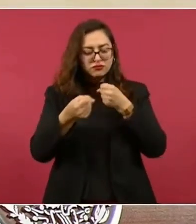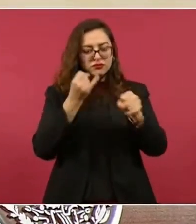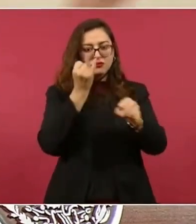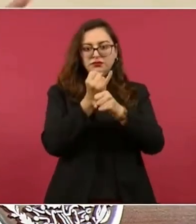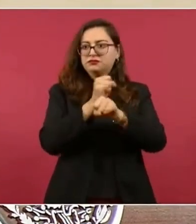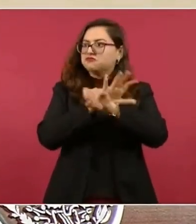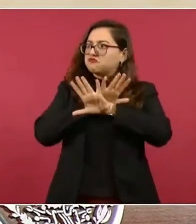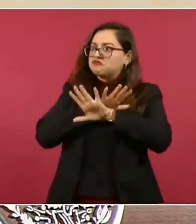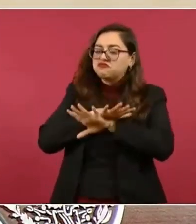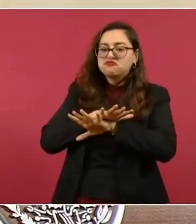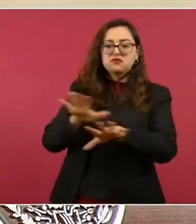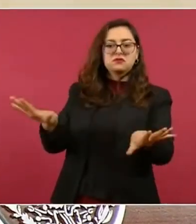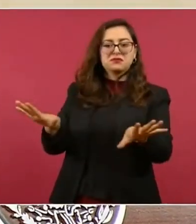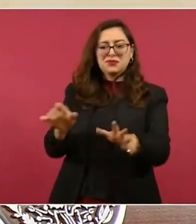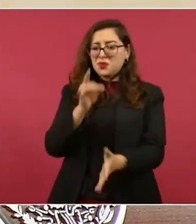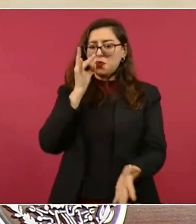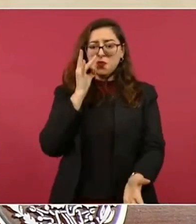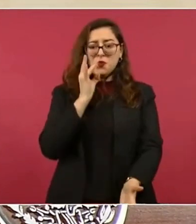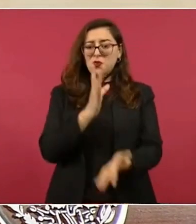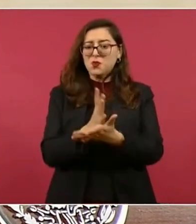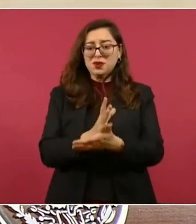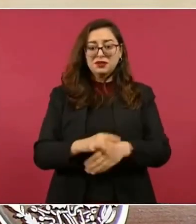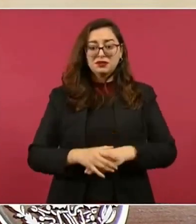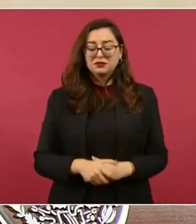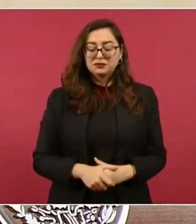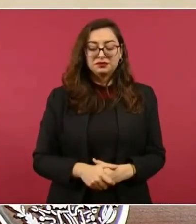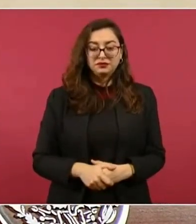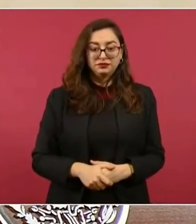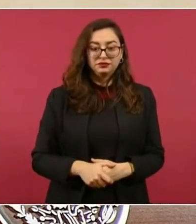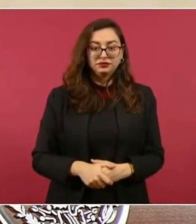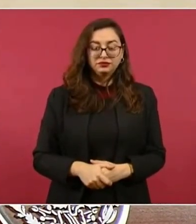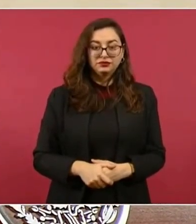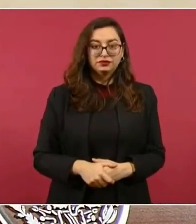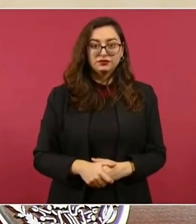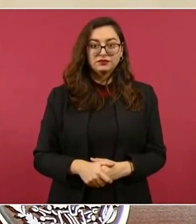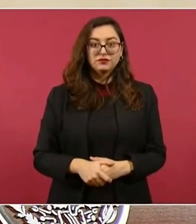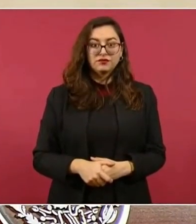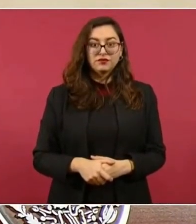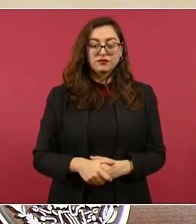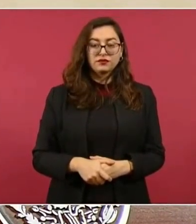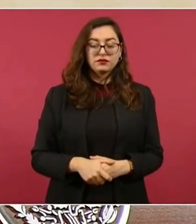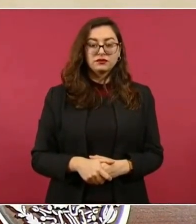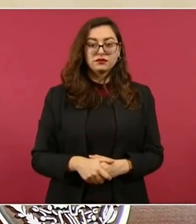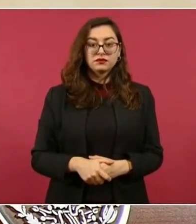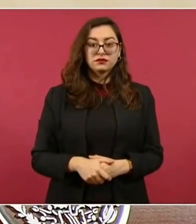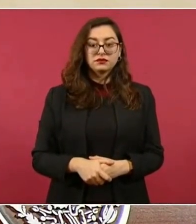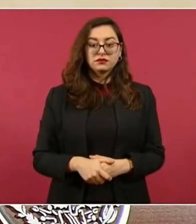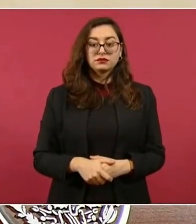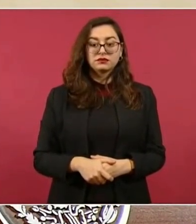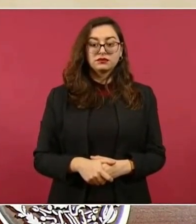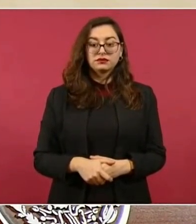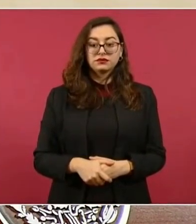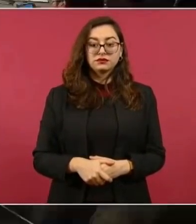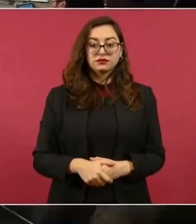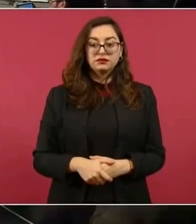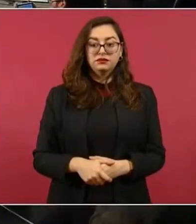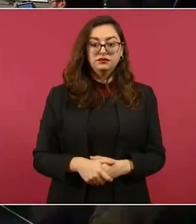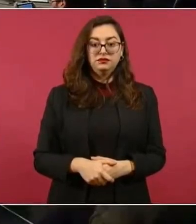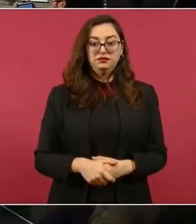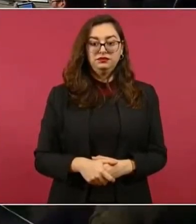conocer información, igual